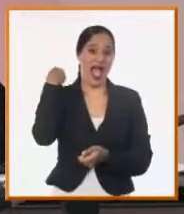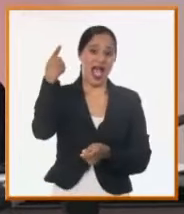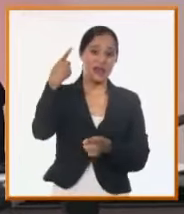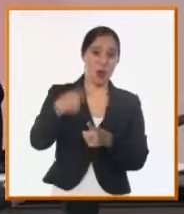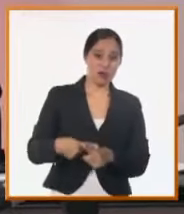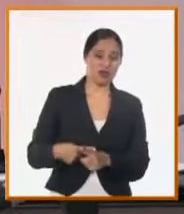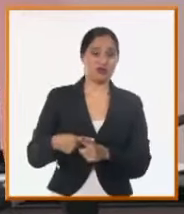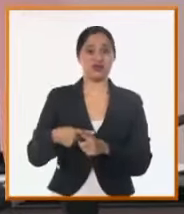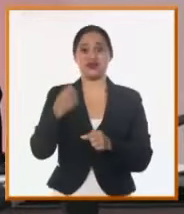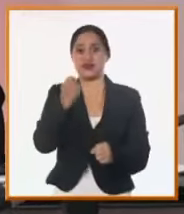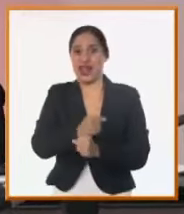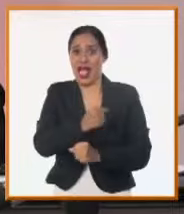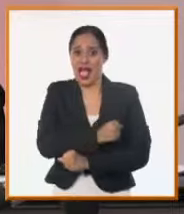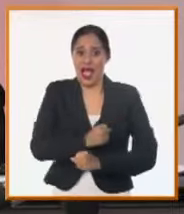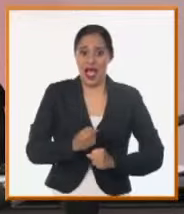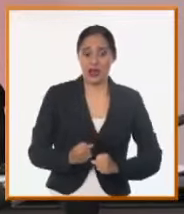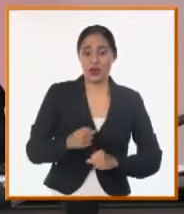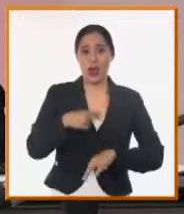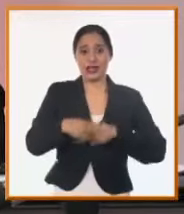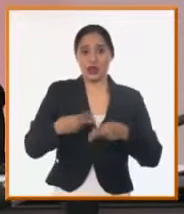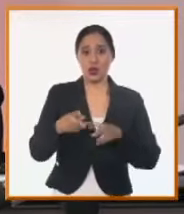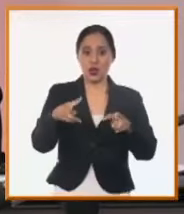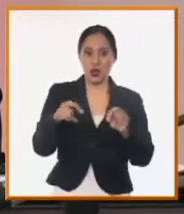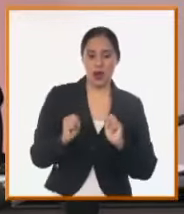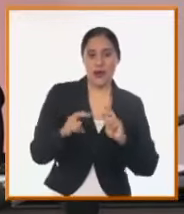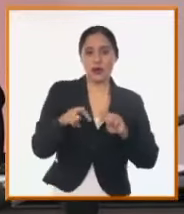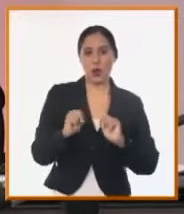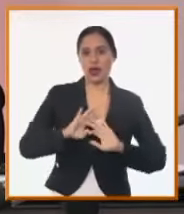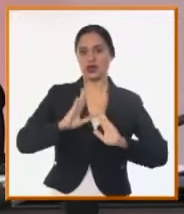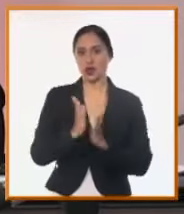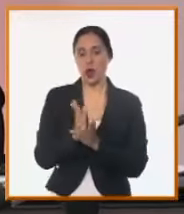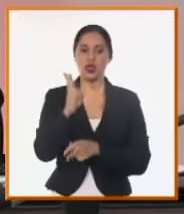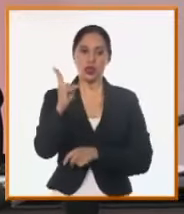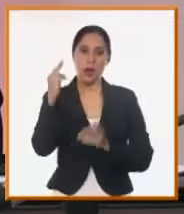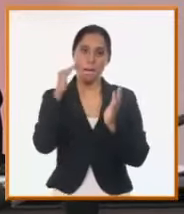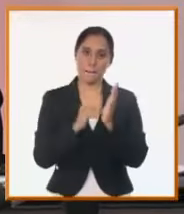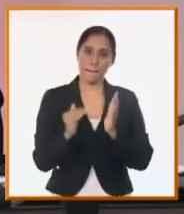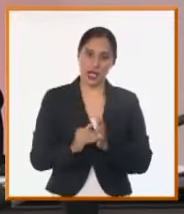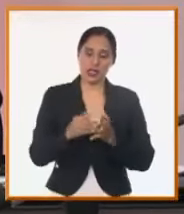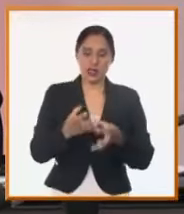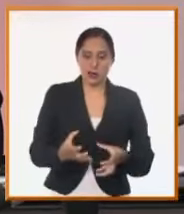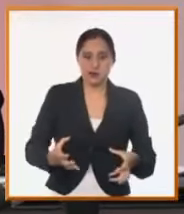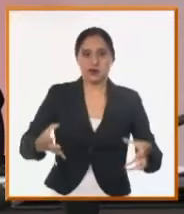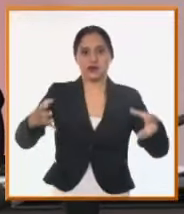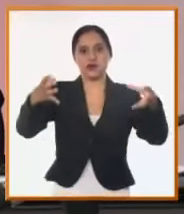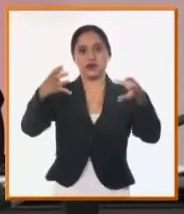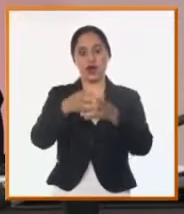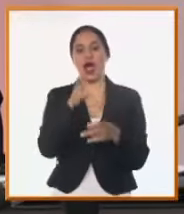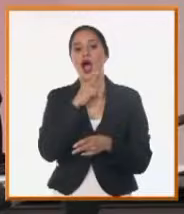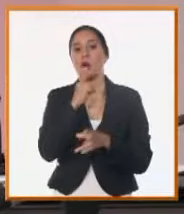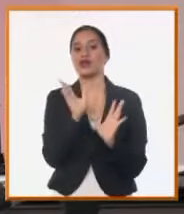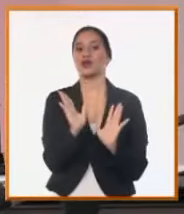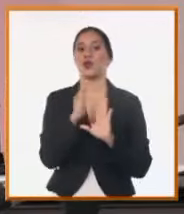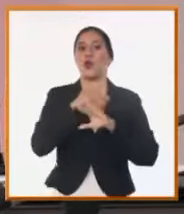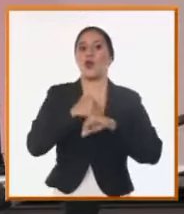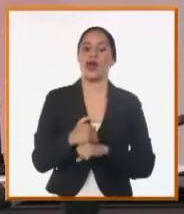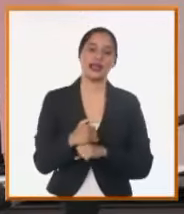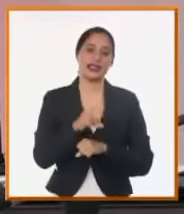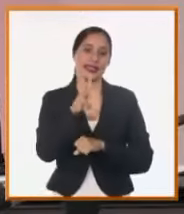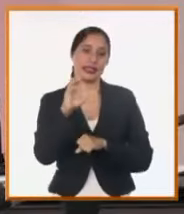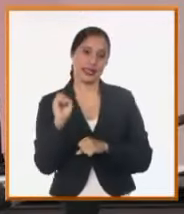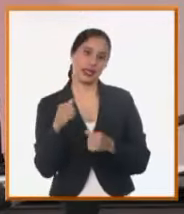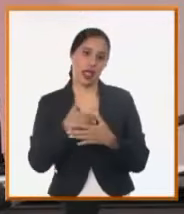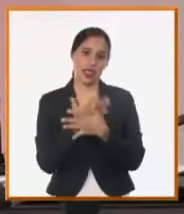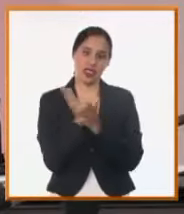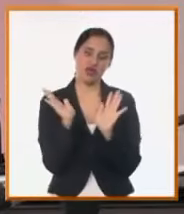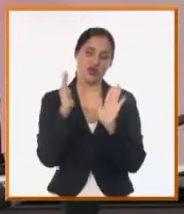nuevas y sin embargo llevan dos meses, dice, utilizando el ladrón de agua y en estos momentos llevan 30 días sin